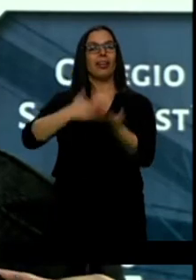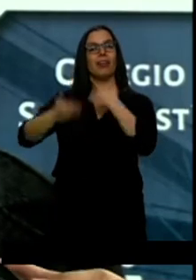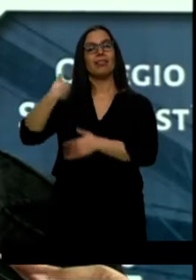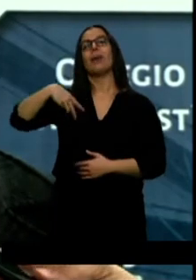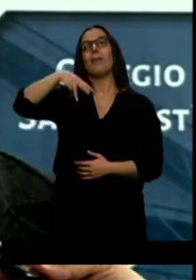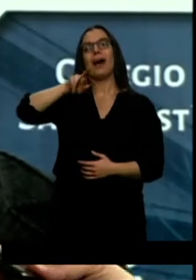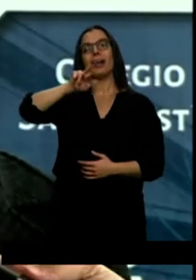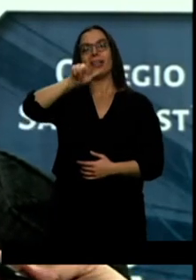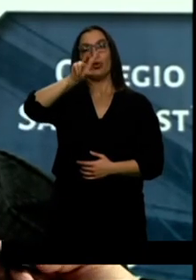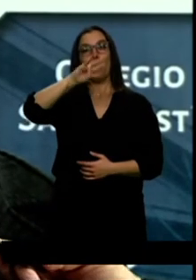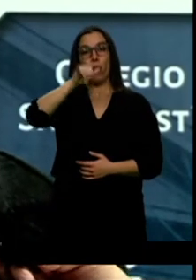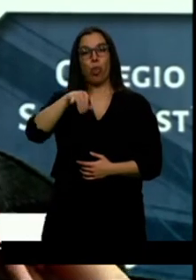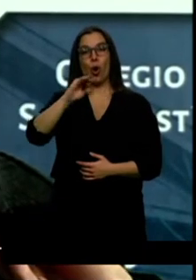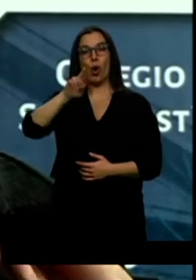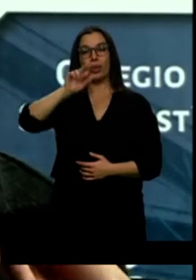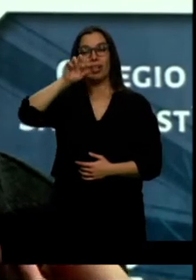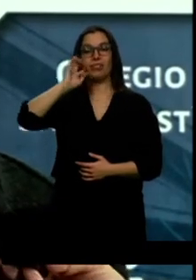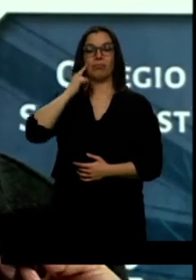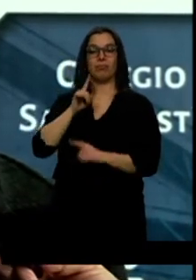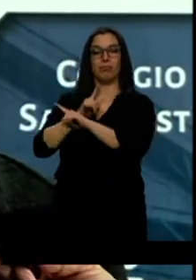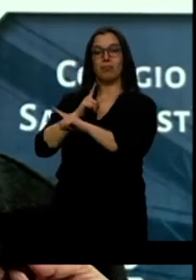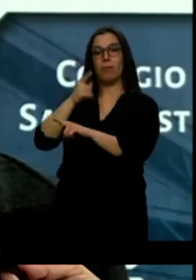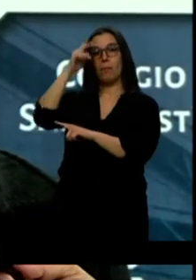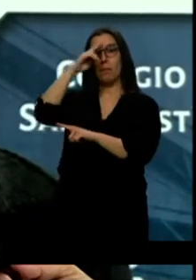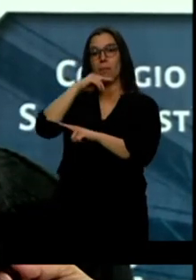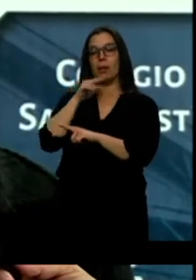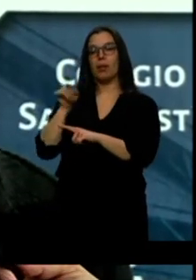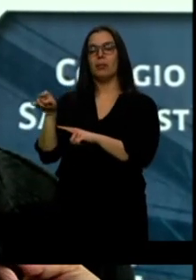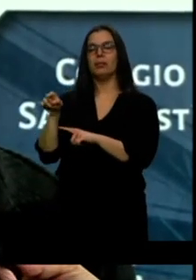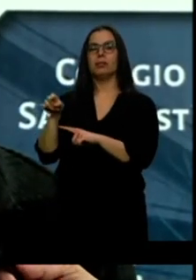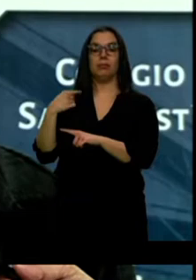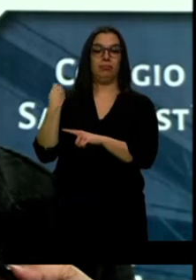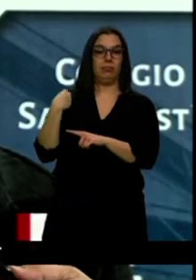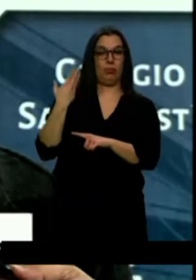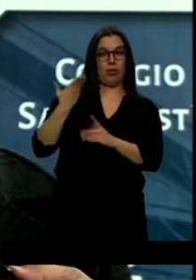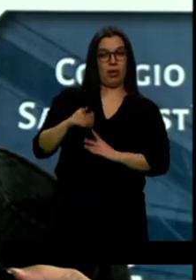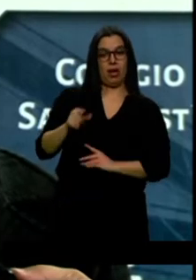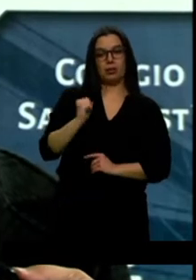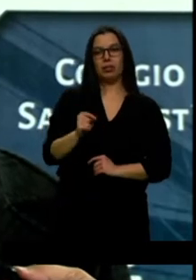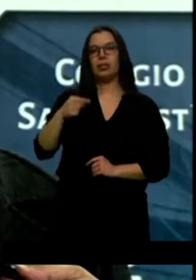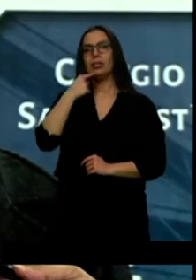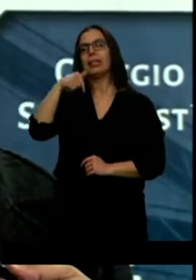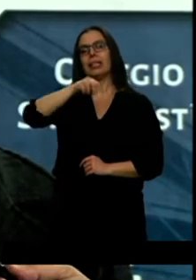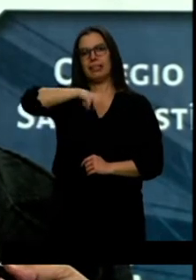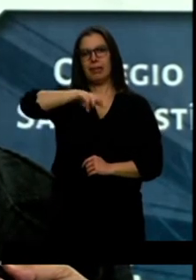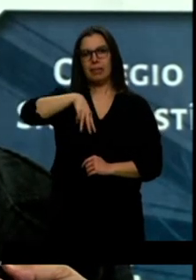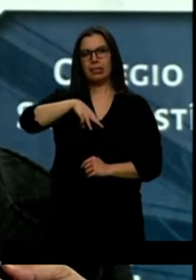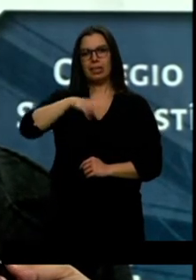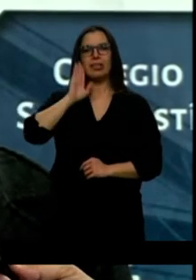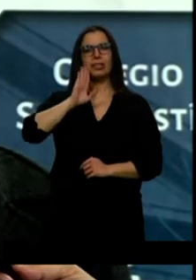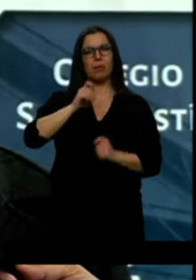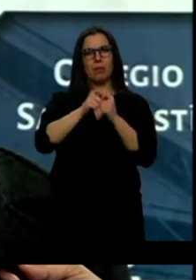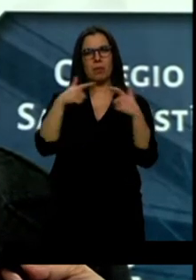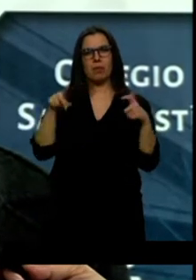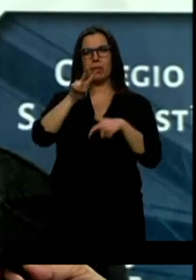nivel de criminalidad en España ha subido un 28%. Creo que tenemos que hacer una